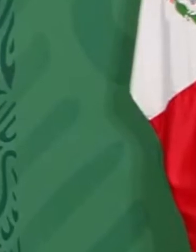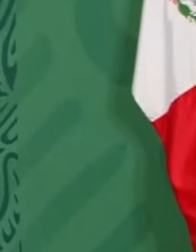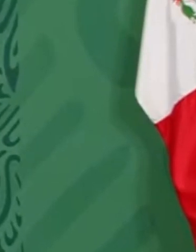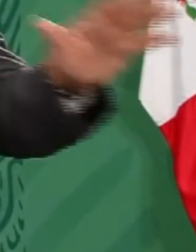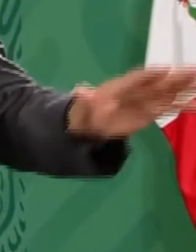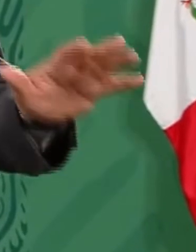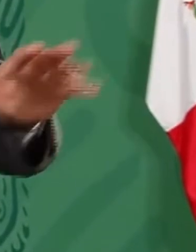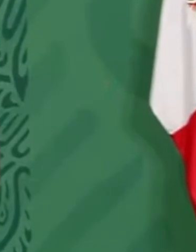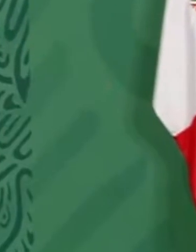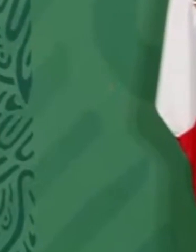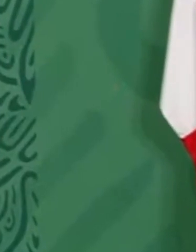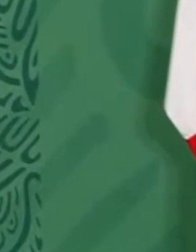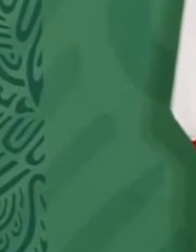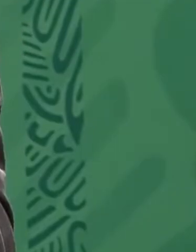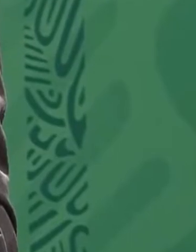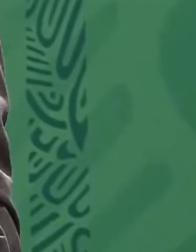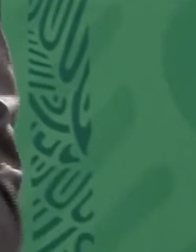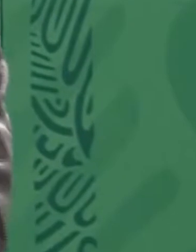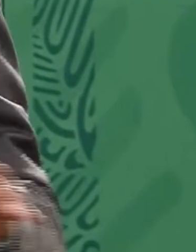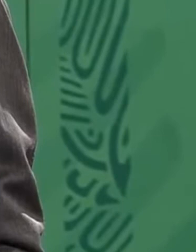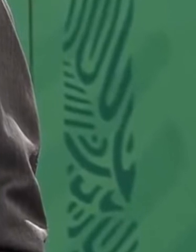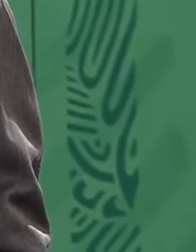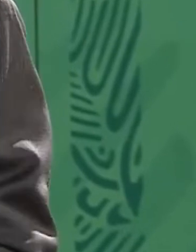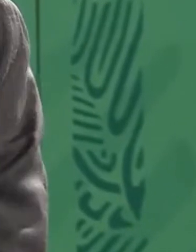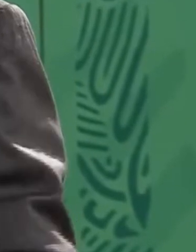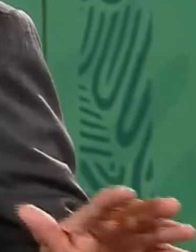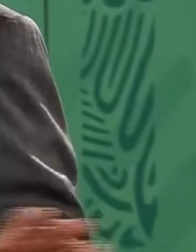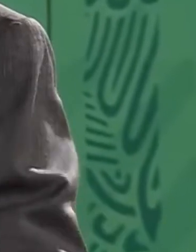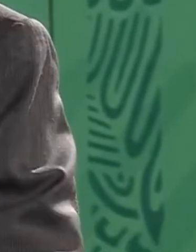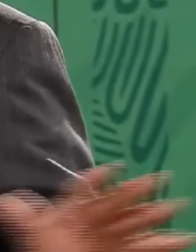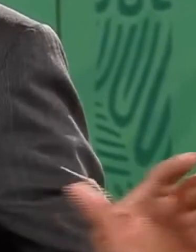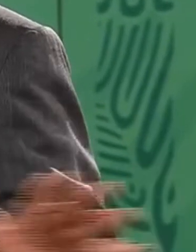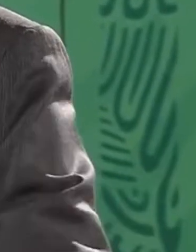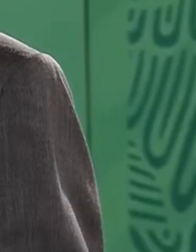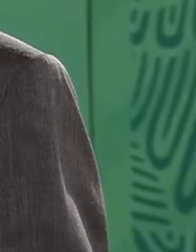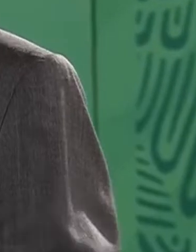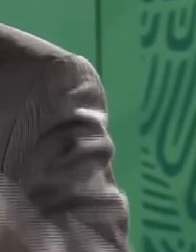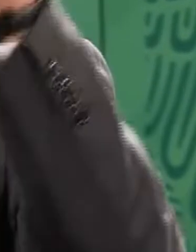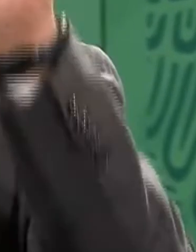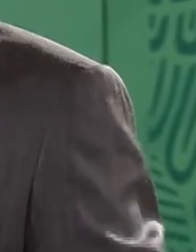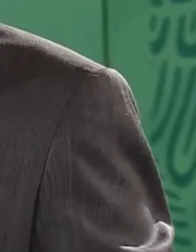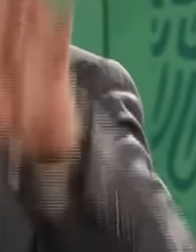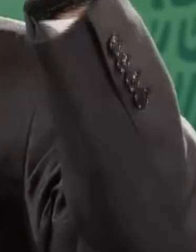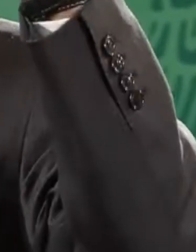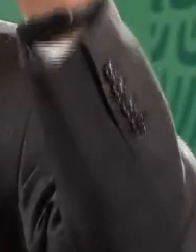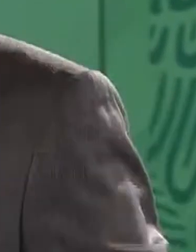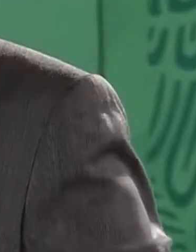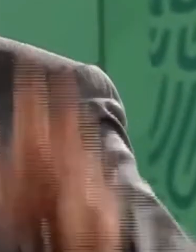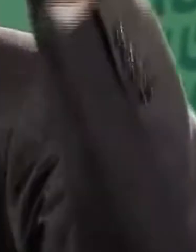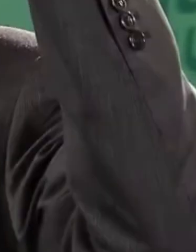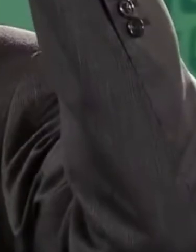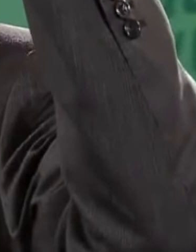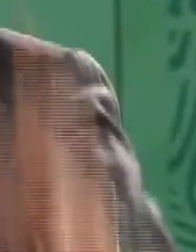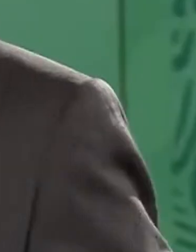Yo odio a los tiranos. Yo soy demócrata y soy maderista y estoy a favor del sufragio efectivo y de la no reelección. Y si lo permite el creador y si tengo